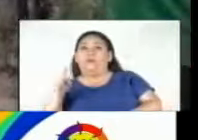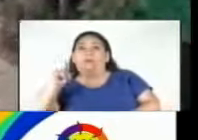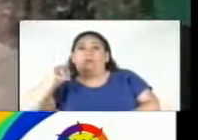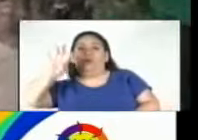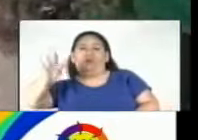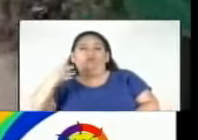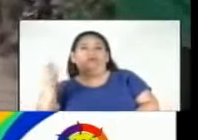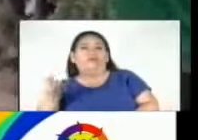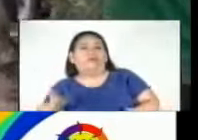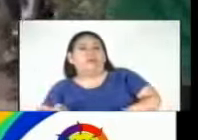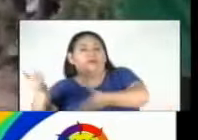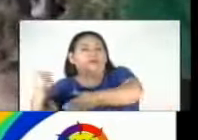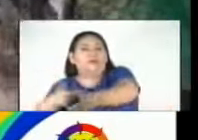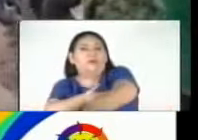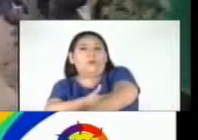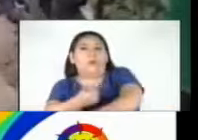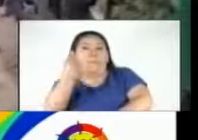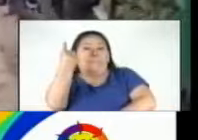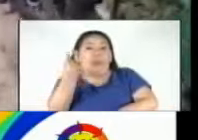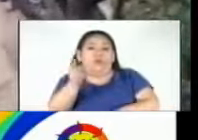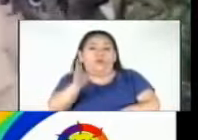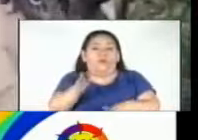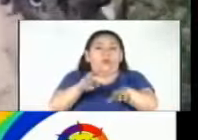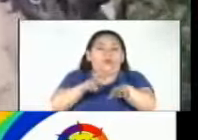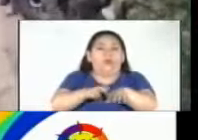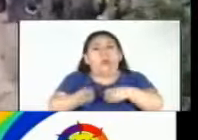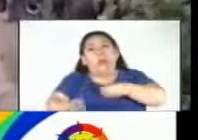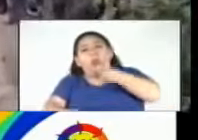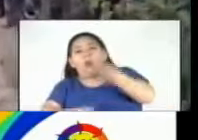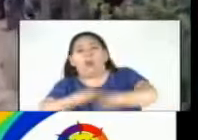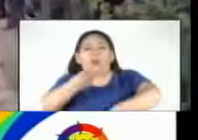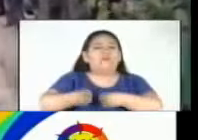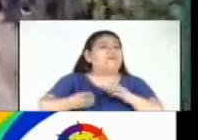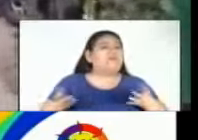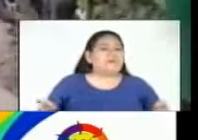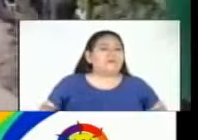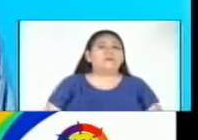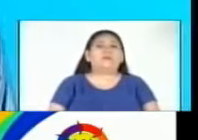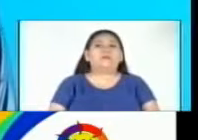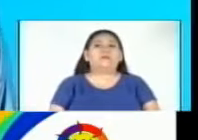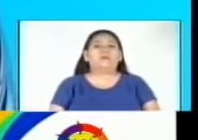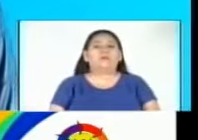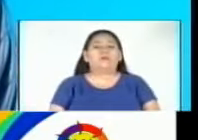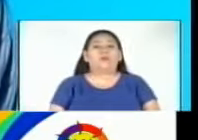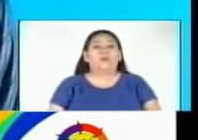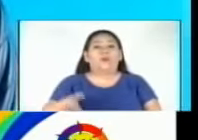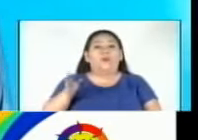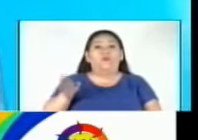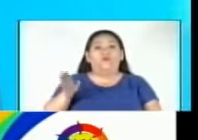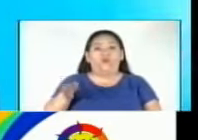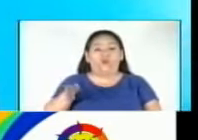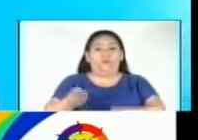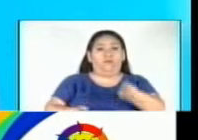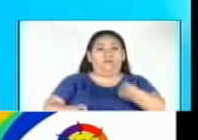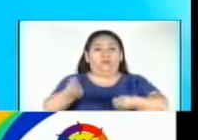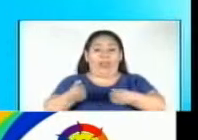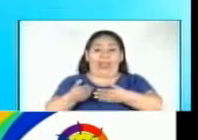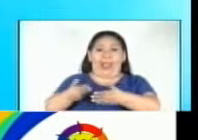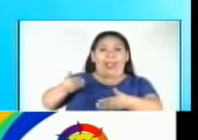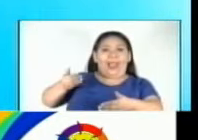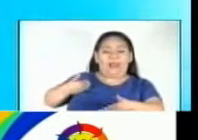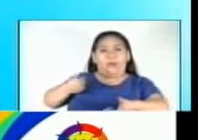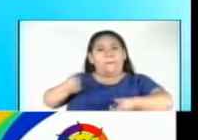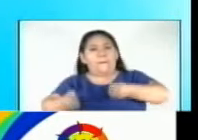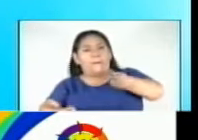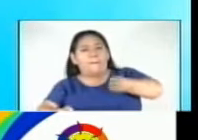14 heridos. La única pasajera en el bus grande relata cómo sucedieron los hechos. El bus perdió pista desde una cuadra